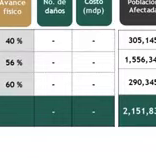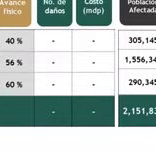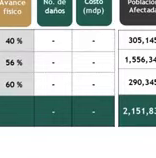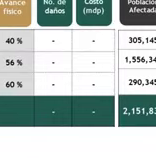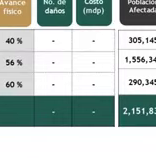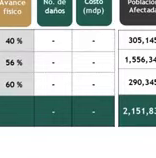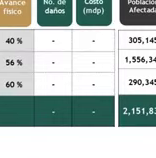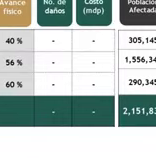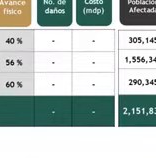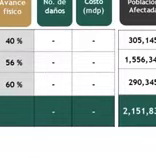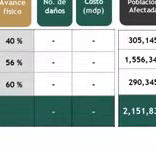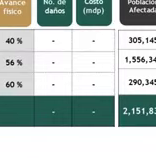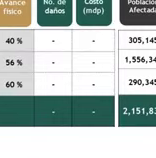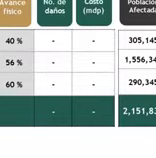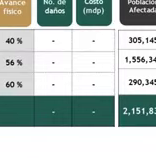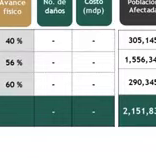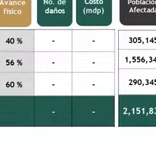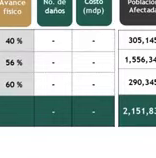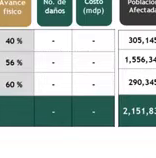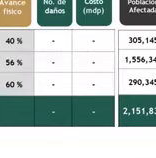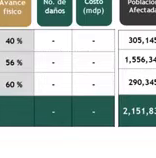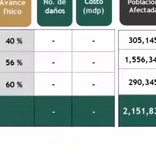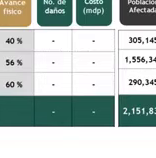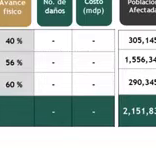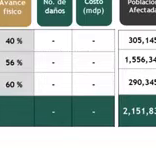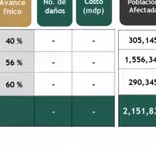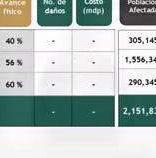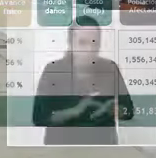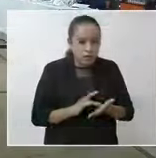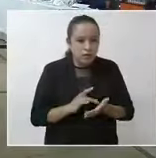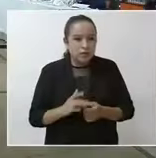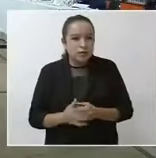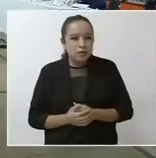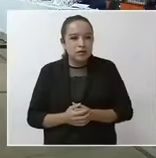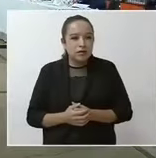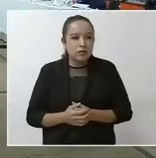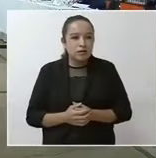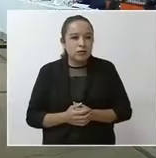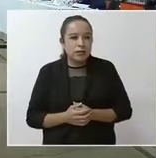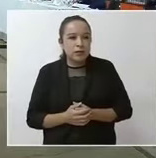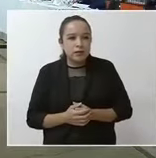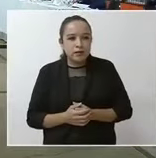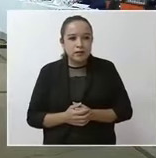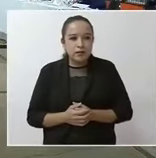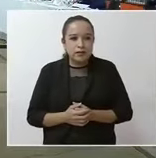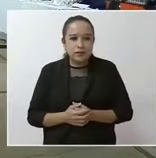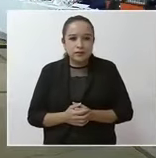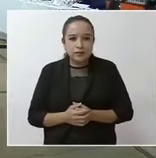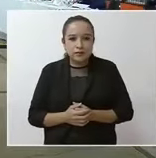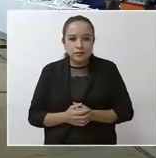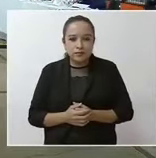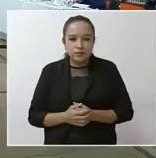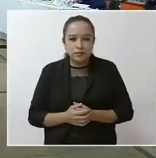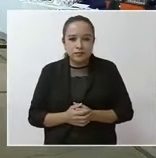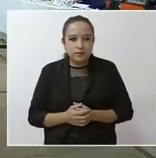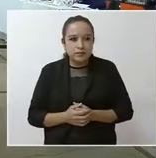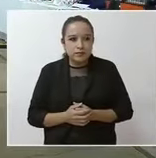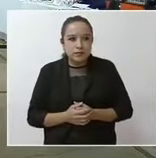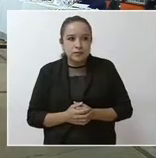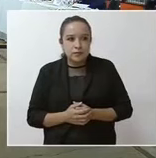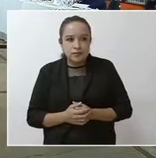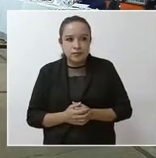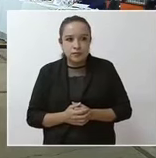millones, 56% de avance. En la siguiente. La siguiente, perdón.